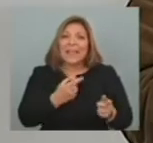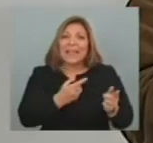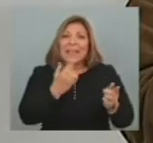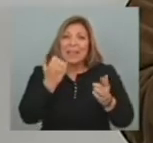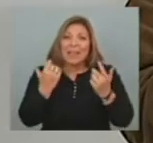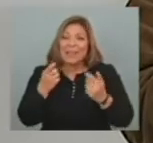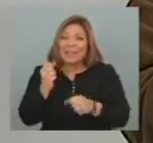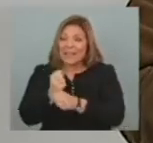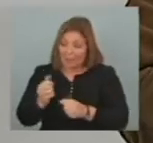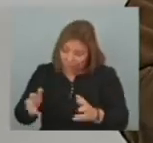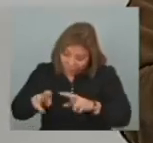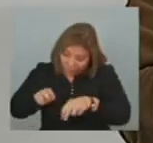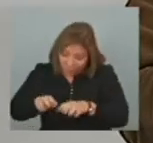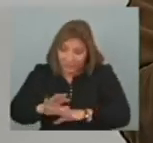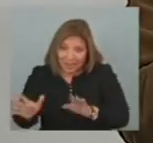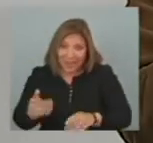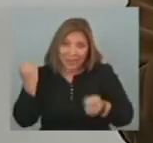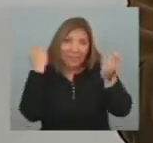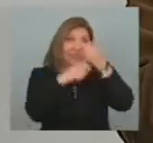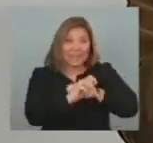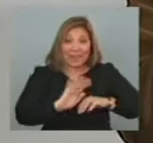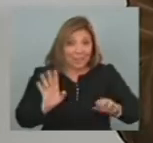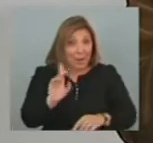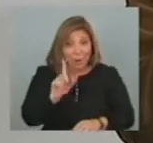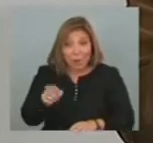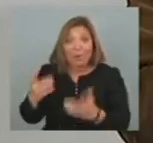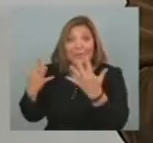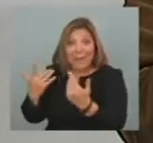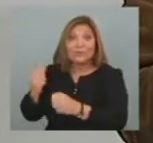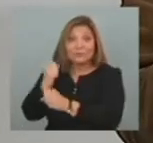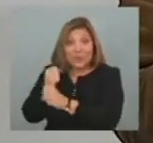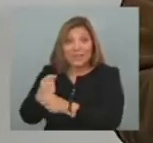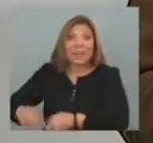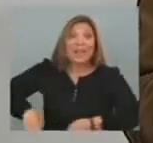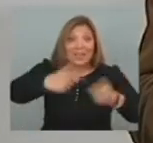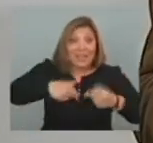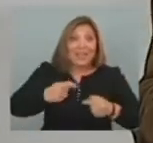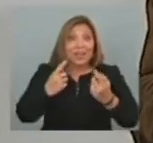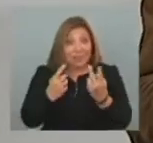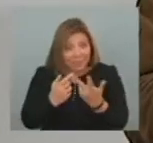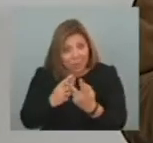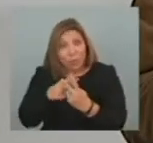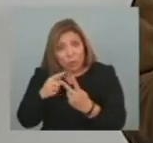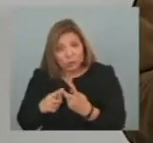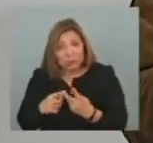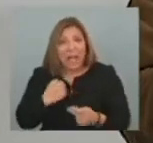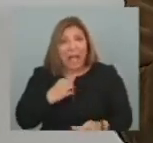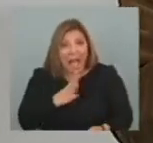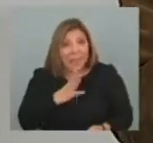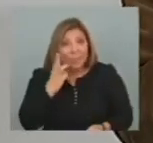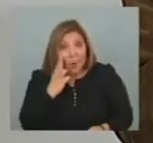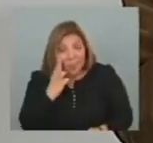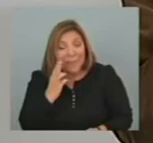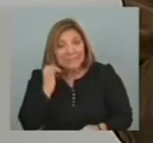Que materias primas Y eso hoy Se lo vendemos a la región Los productos de valor agregado Entonces Yo diría que Teniendo problemas Lo que